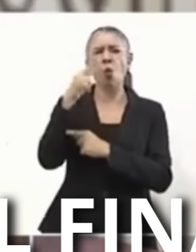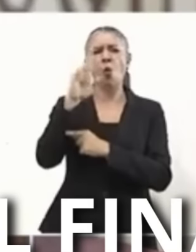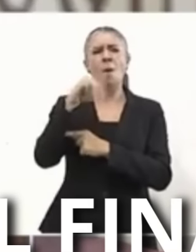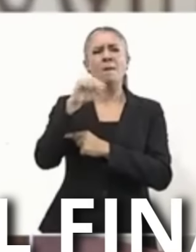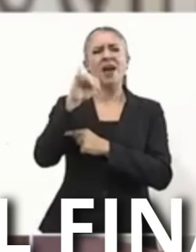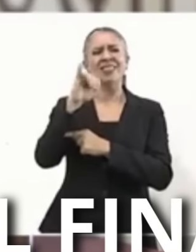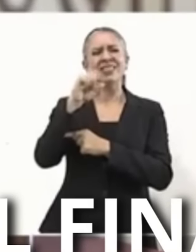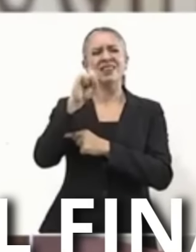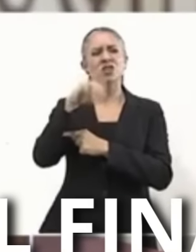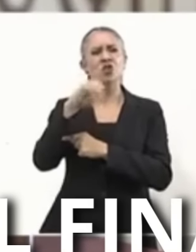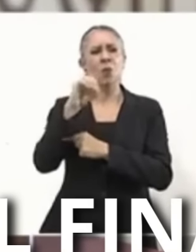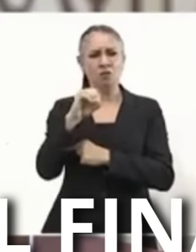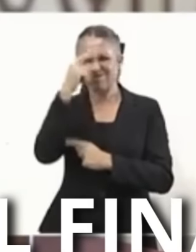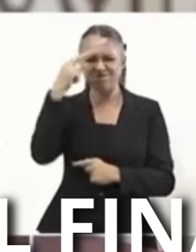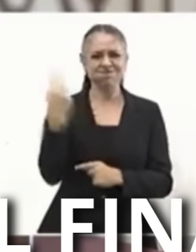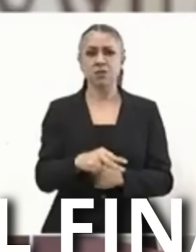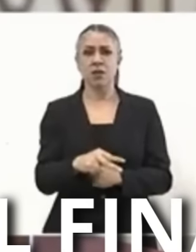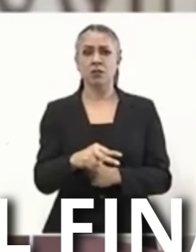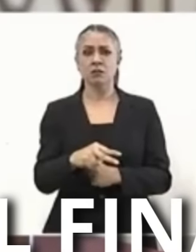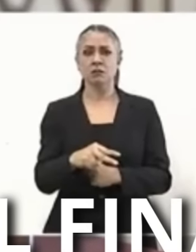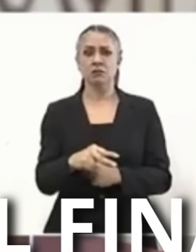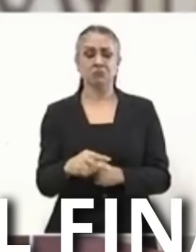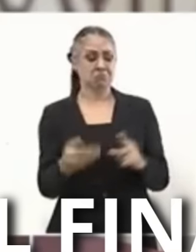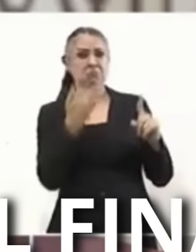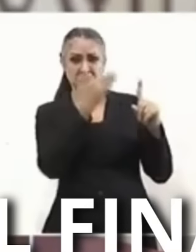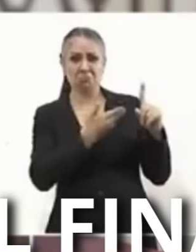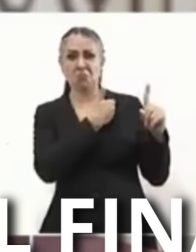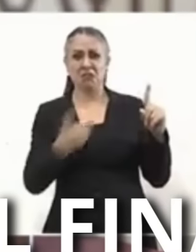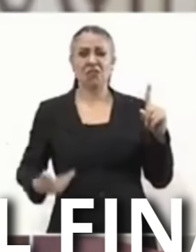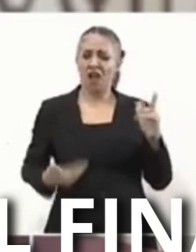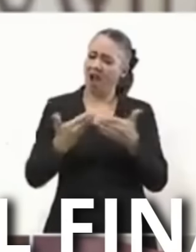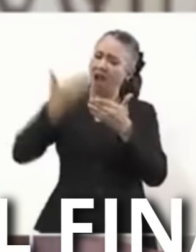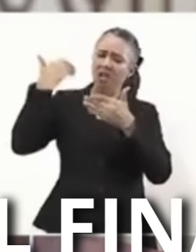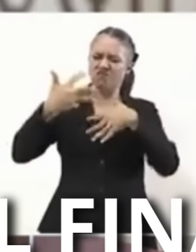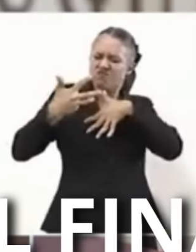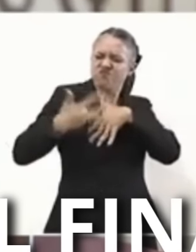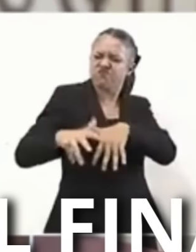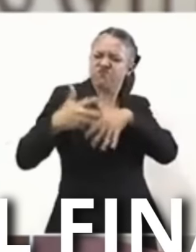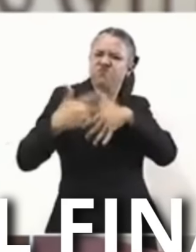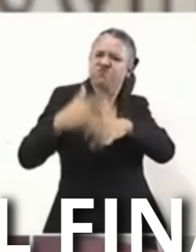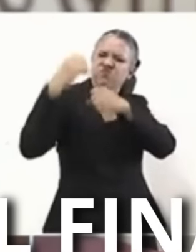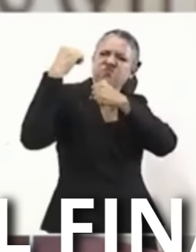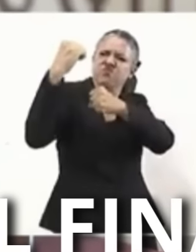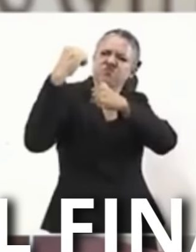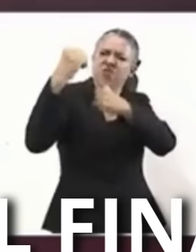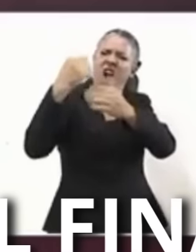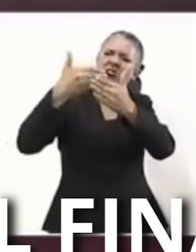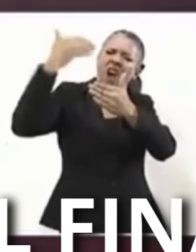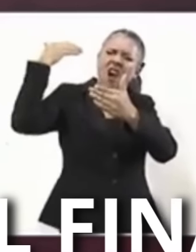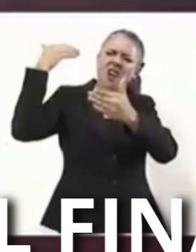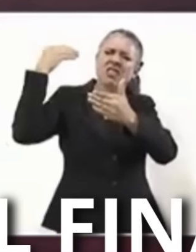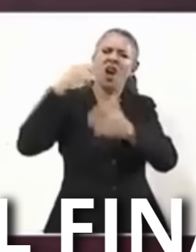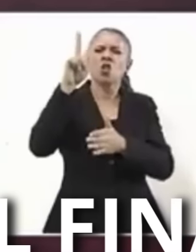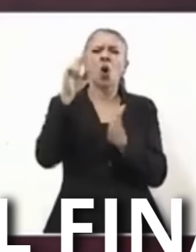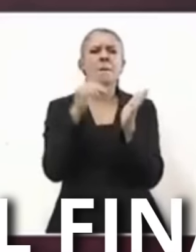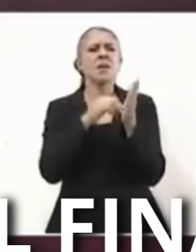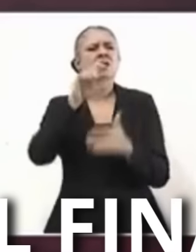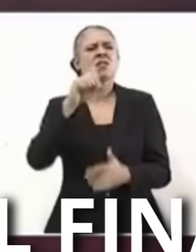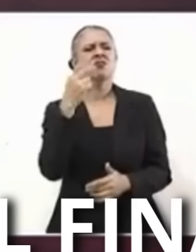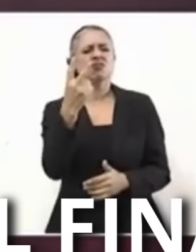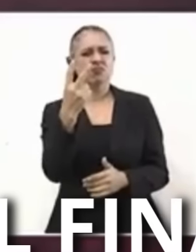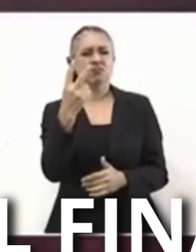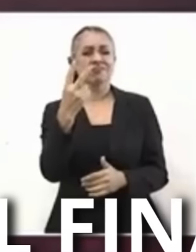propuesta que nos hizo el Presidente En una marcha histórica que hubo En la Ciudad de México En el 2022